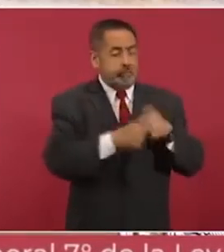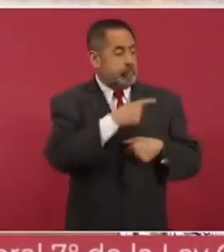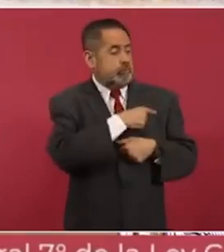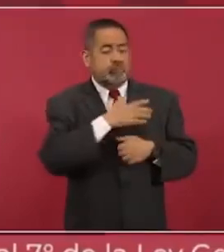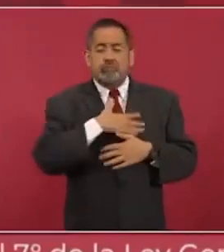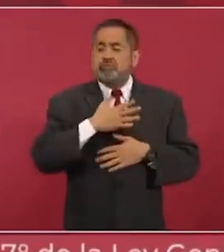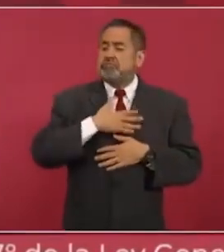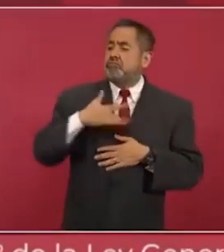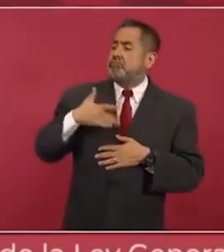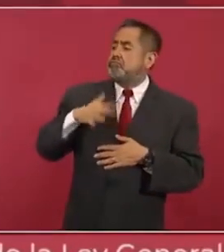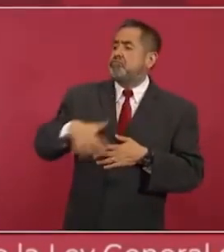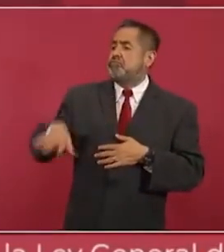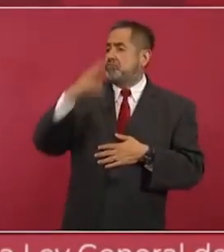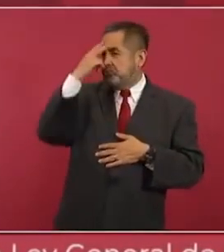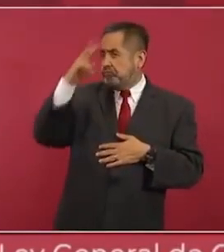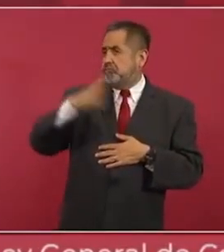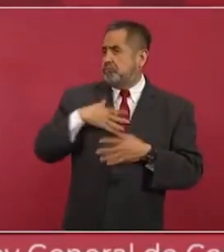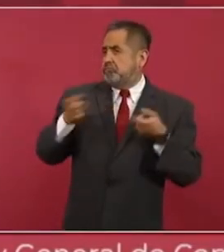dueños de México.